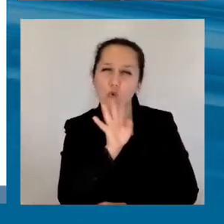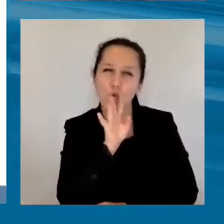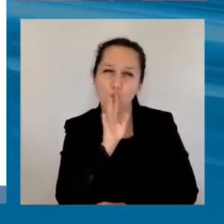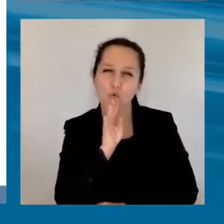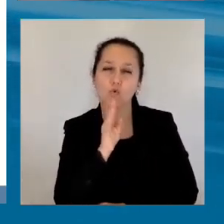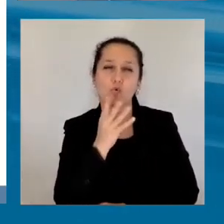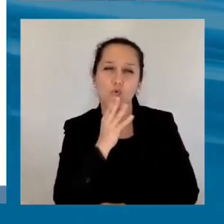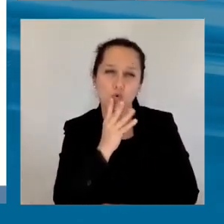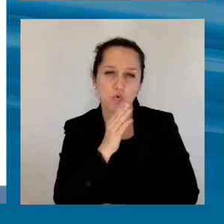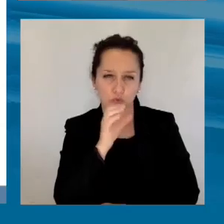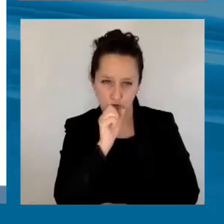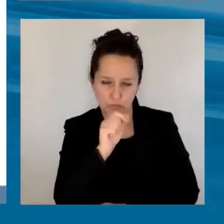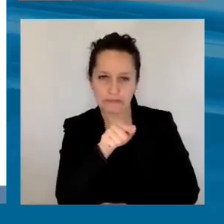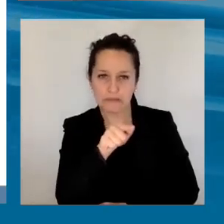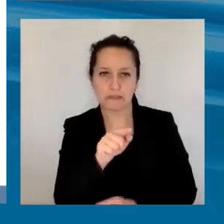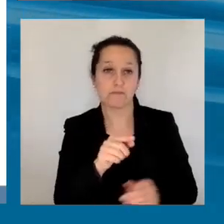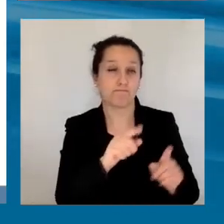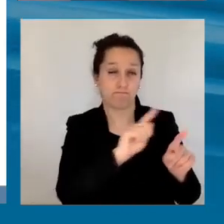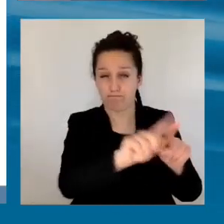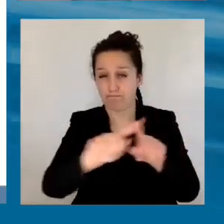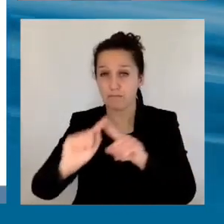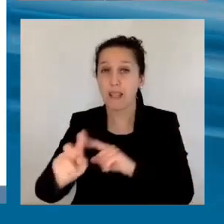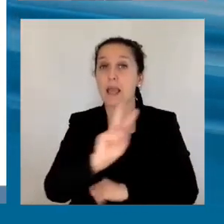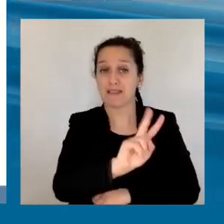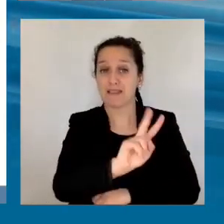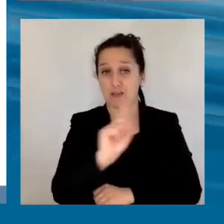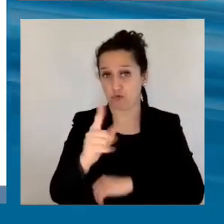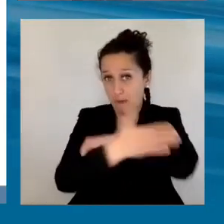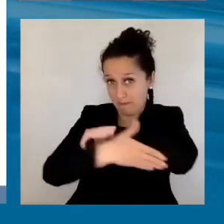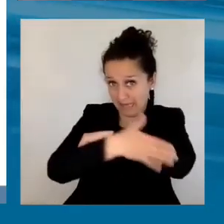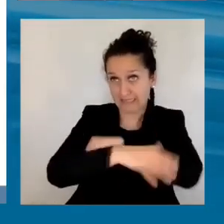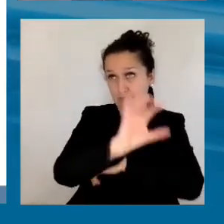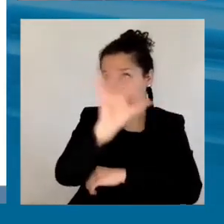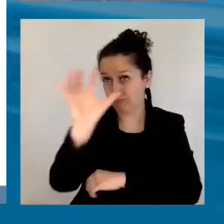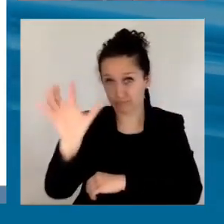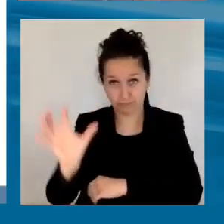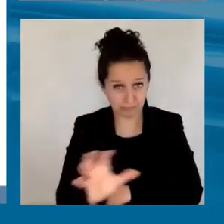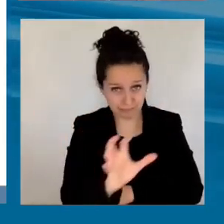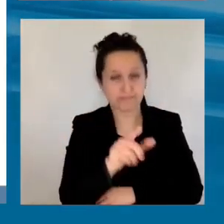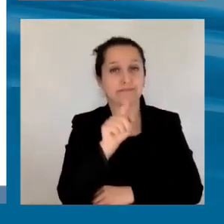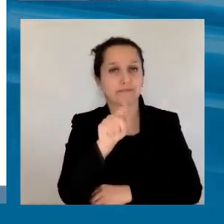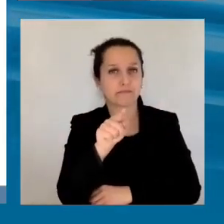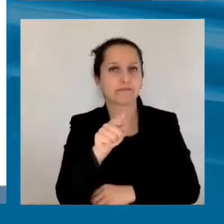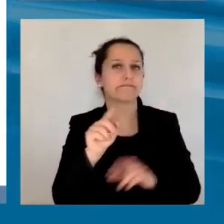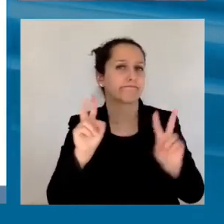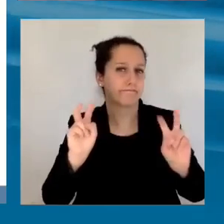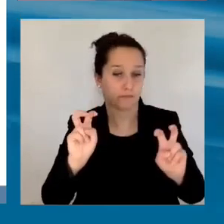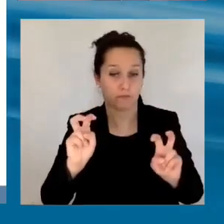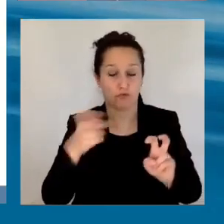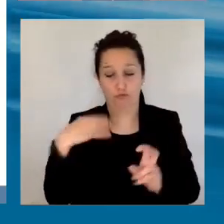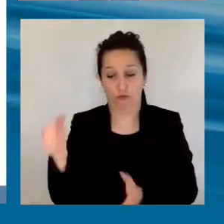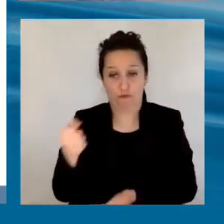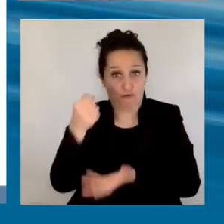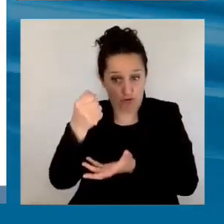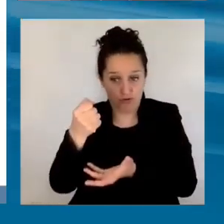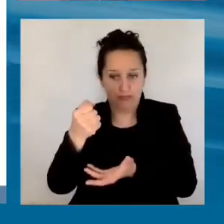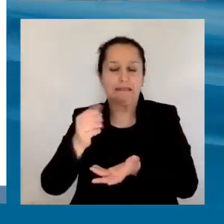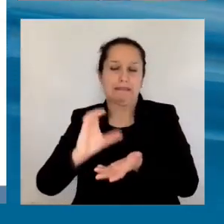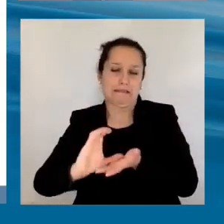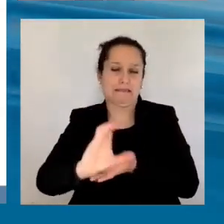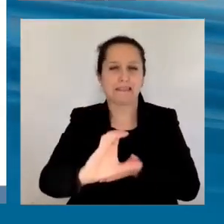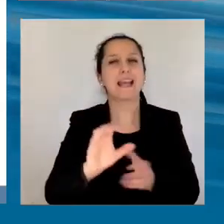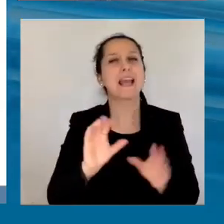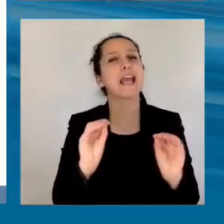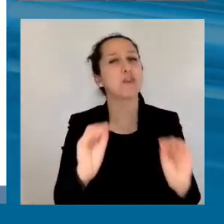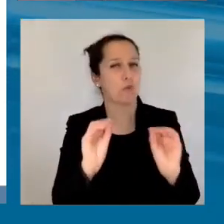esto es para 21 países, están usando, o sea, lo que invierten en educación es el 63%